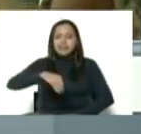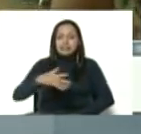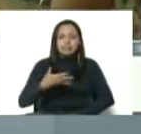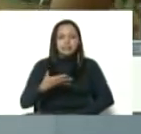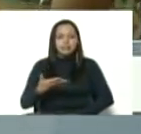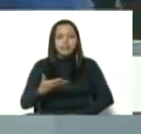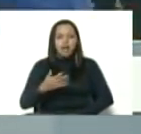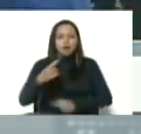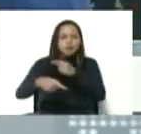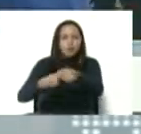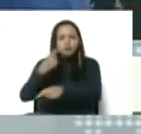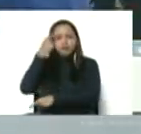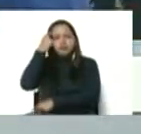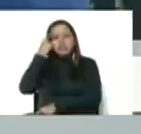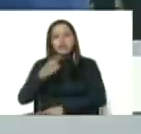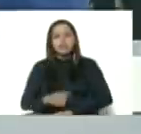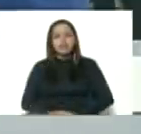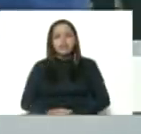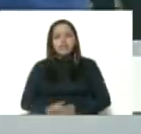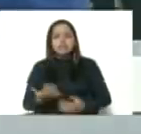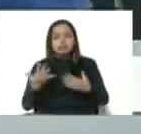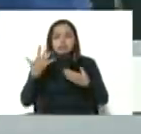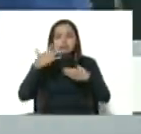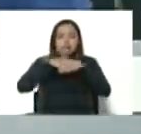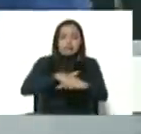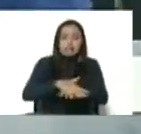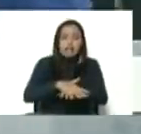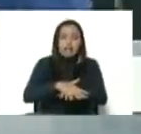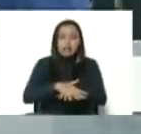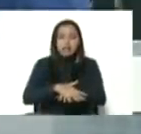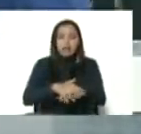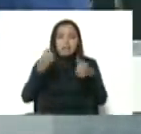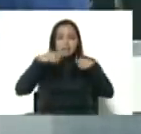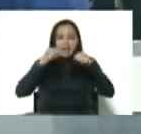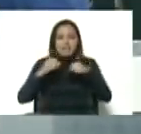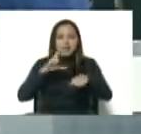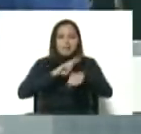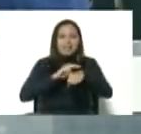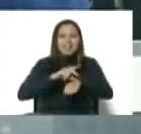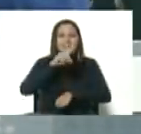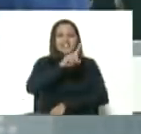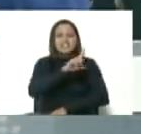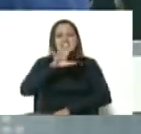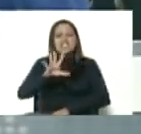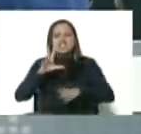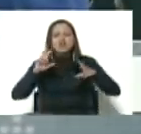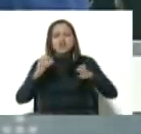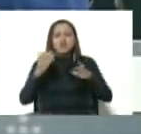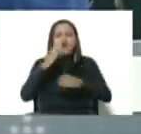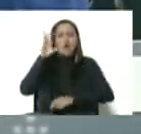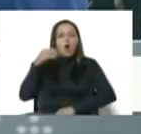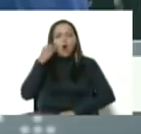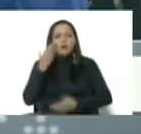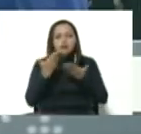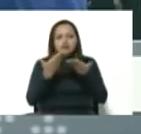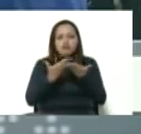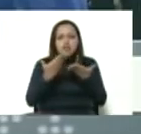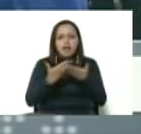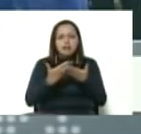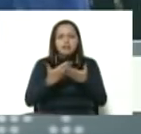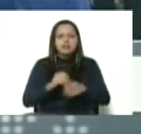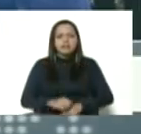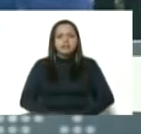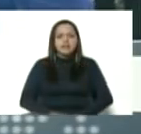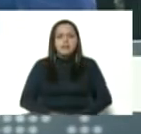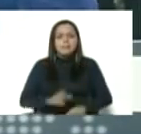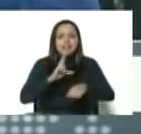en los próximos días, se integrarán al premédico 15 nuevos jóvenes a estudiar medicina integral comunitaria para y